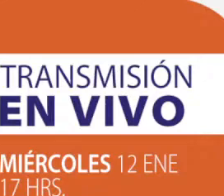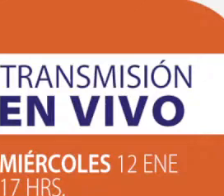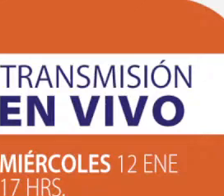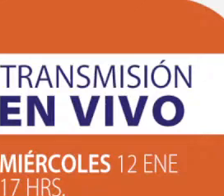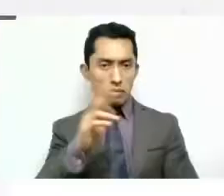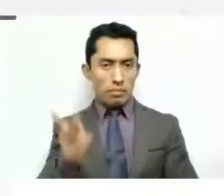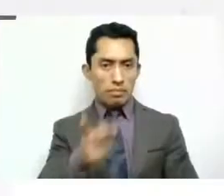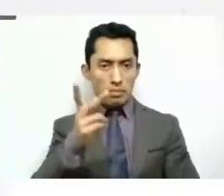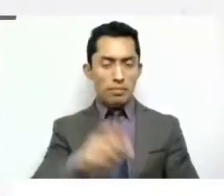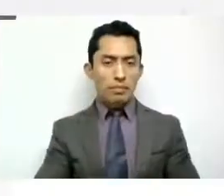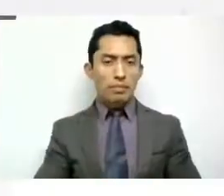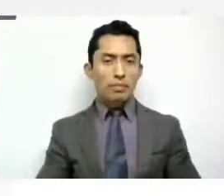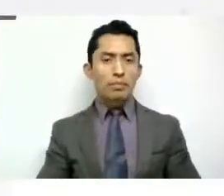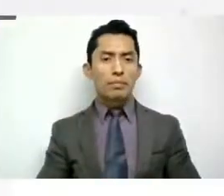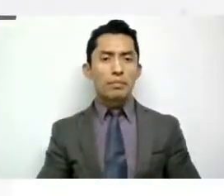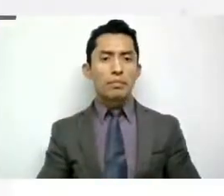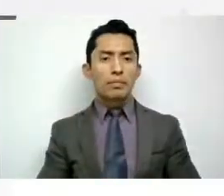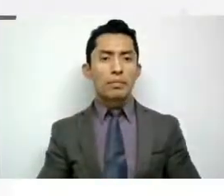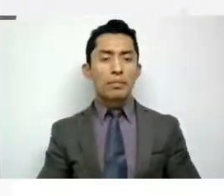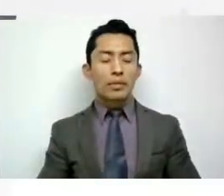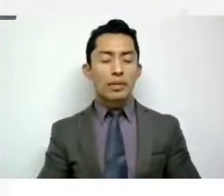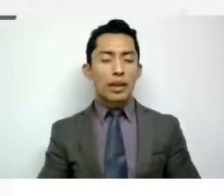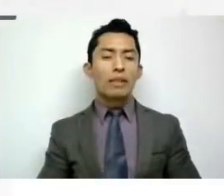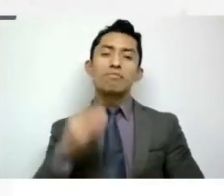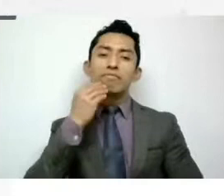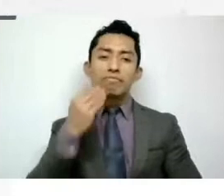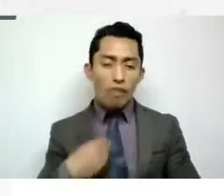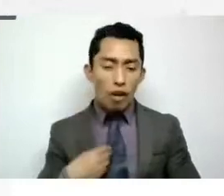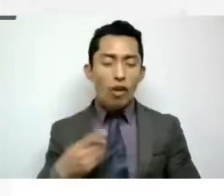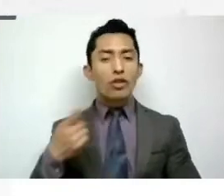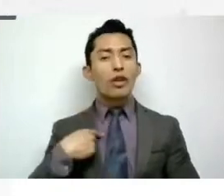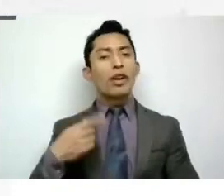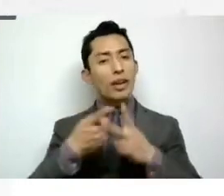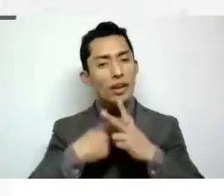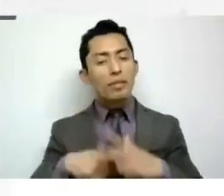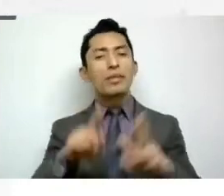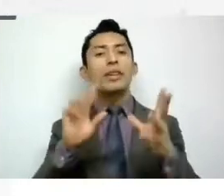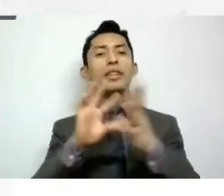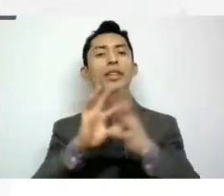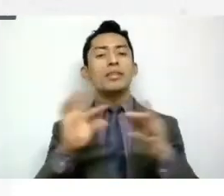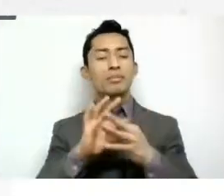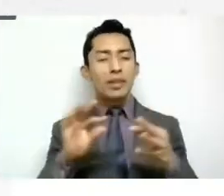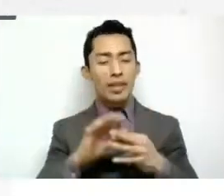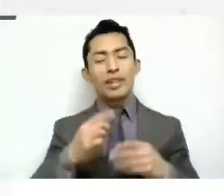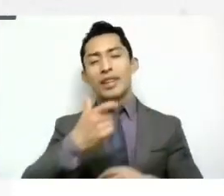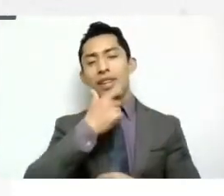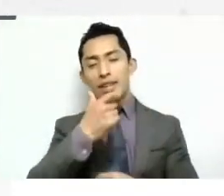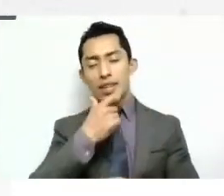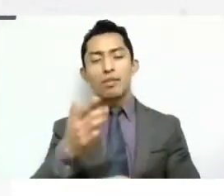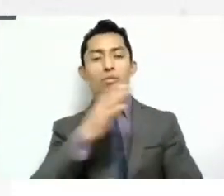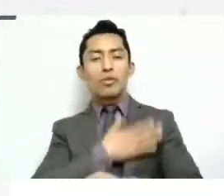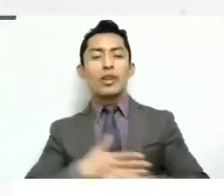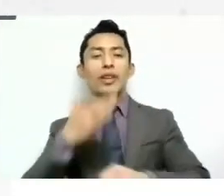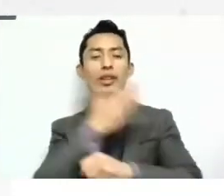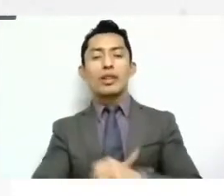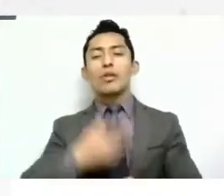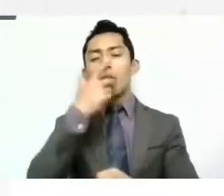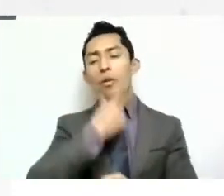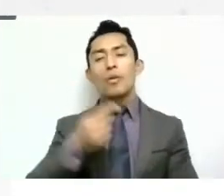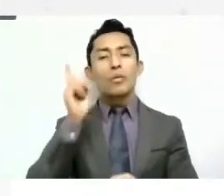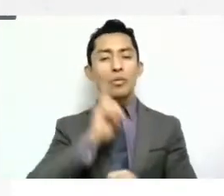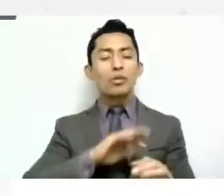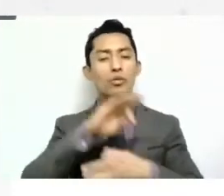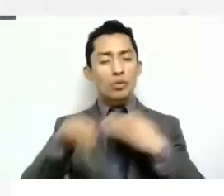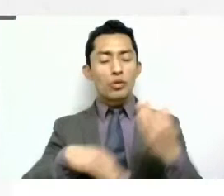Buenas tardes a todas y todos, un